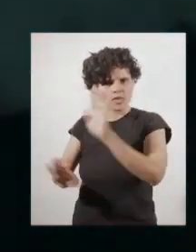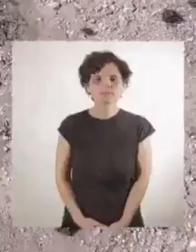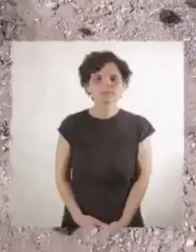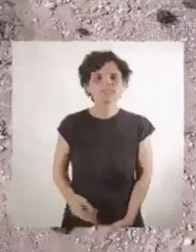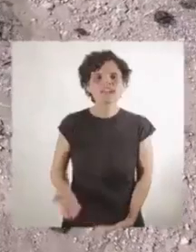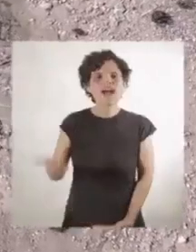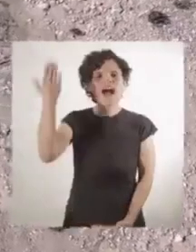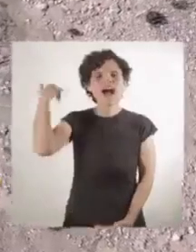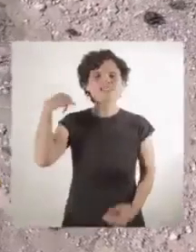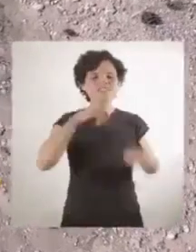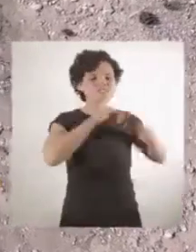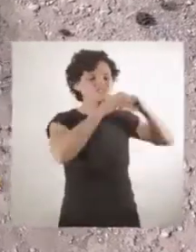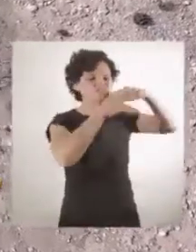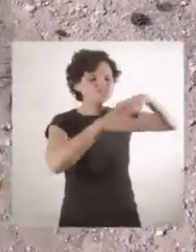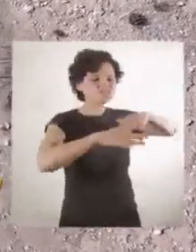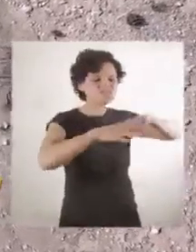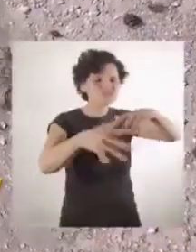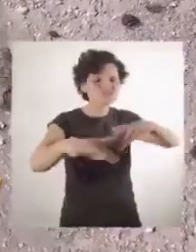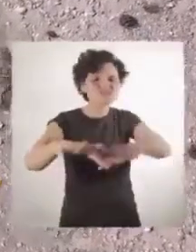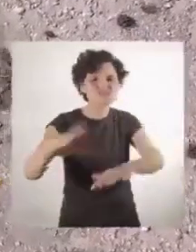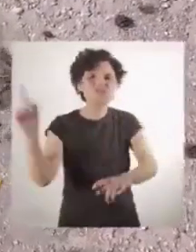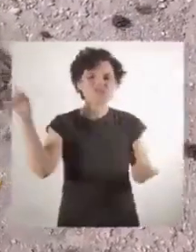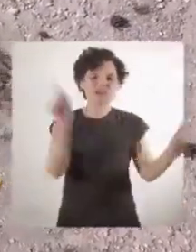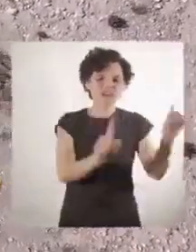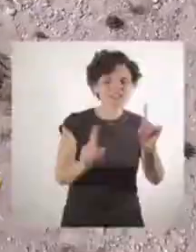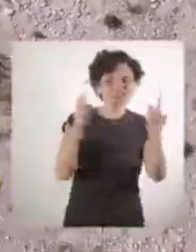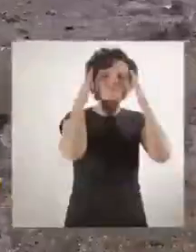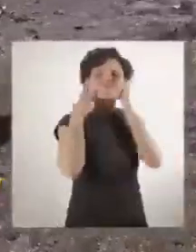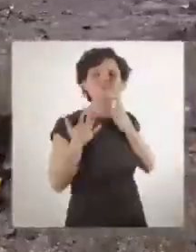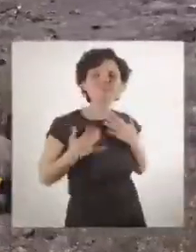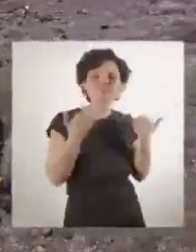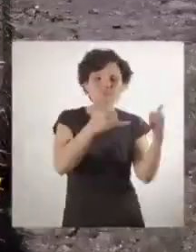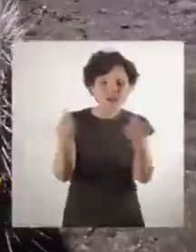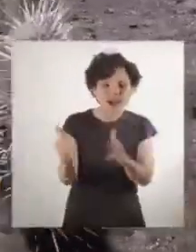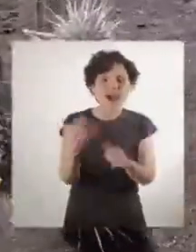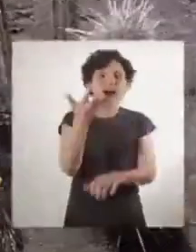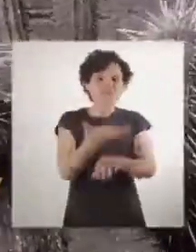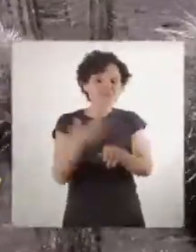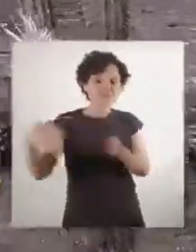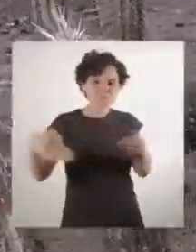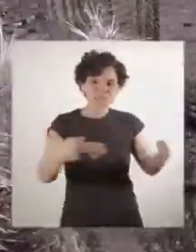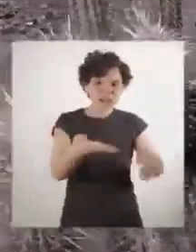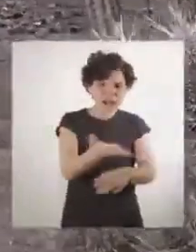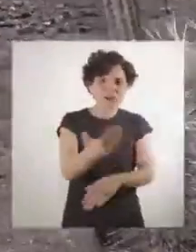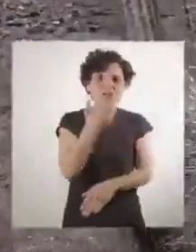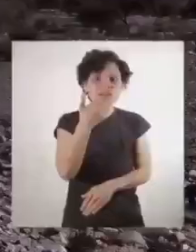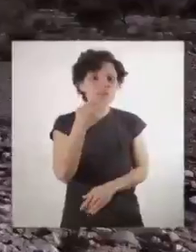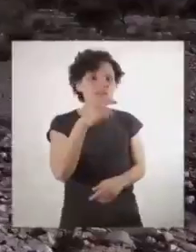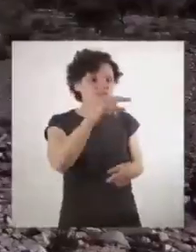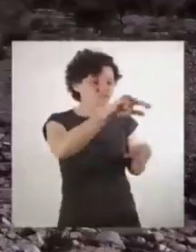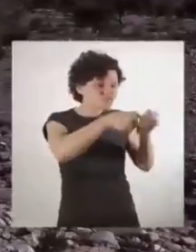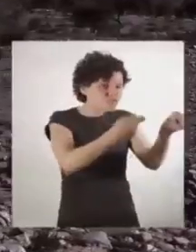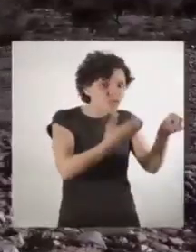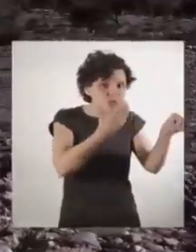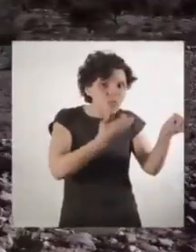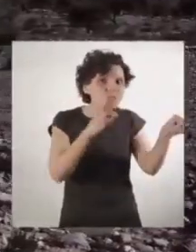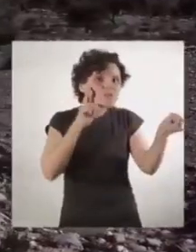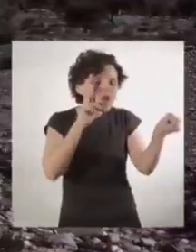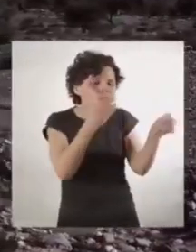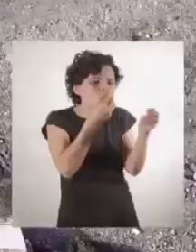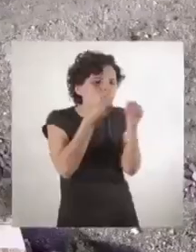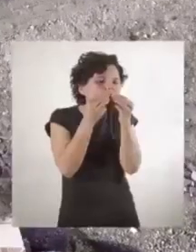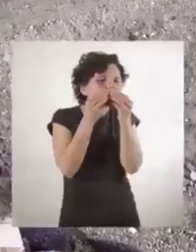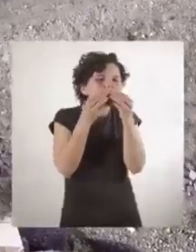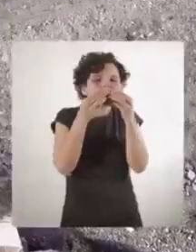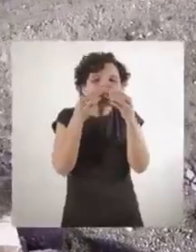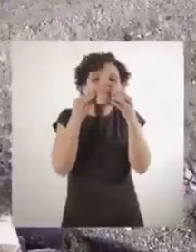las personas. Nos bañábamos en el río, habían pescado, y tú ibas al río, te encontrías con las moras, comías y moras, comías y maquis.